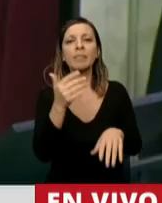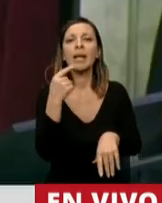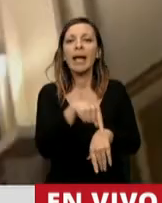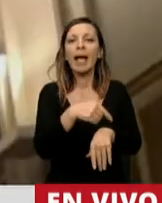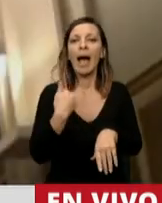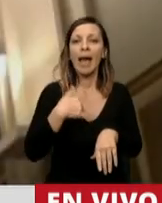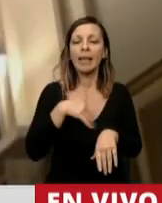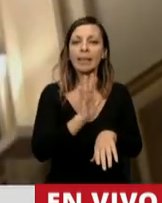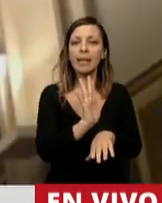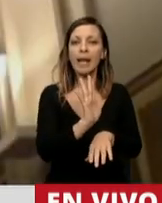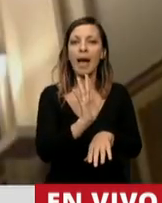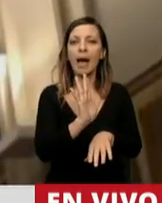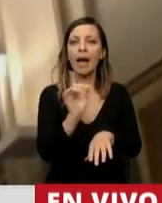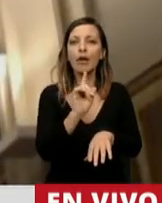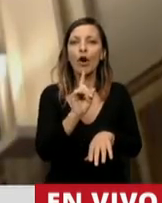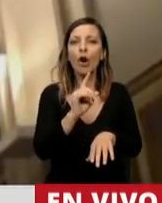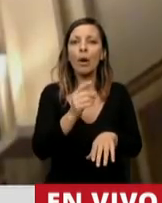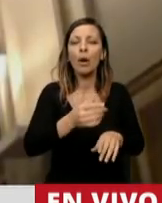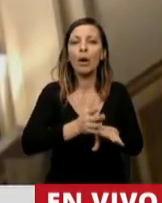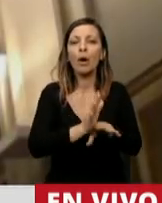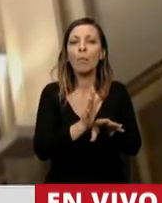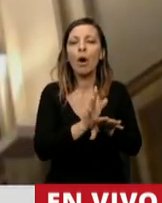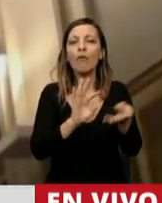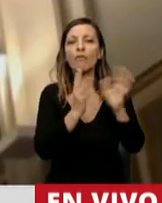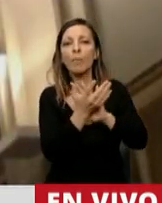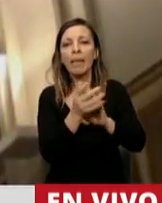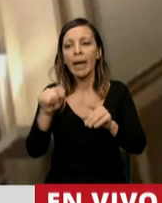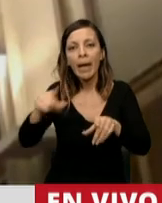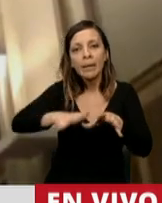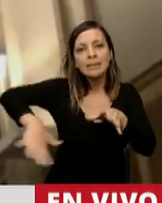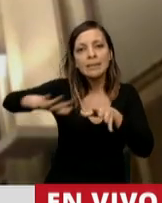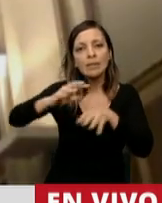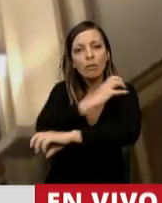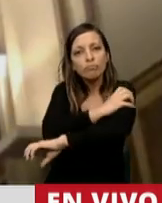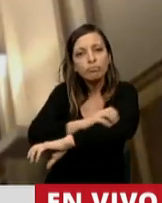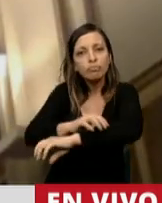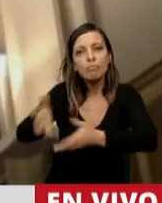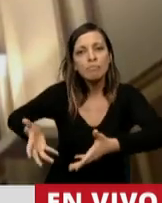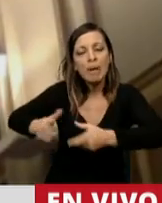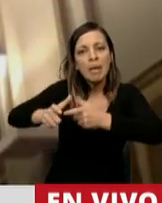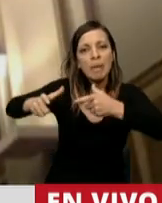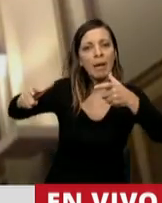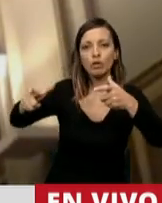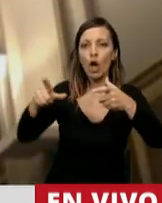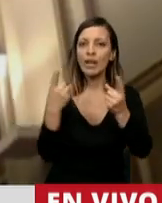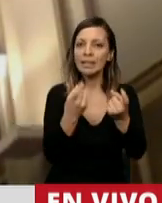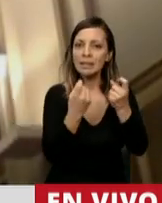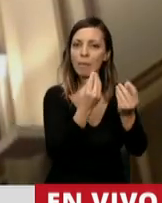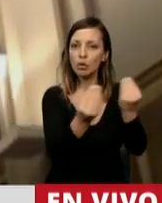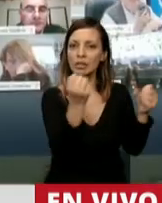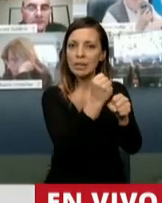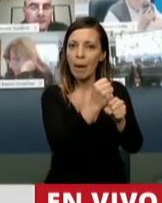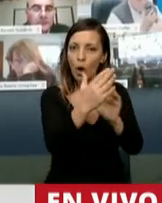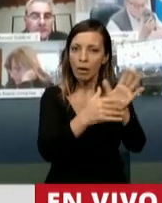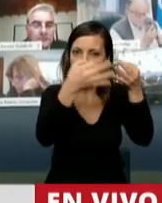siga creciendo el flagelo de la pobreza y para eso nosotros necesitamos generar empleo genuino, es la